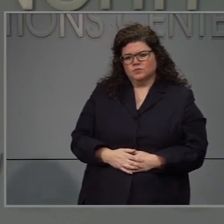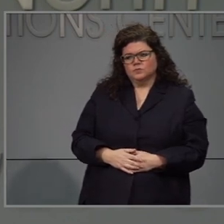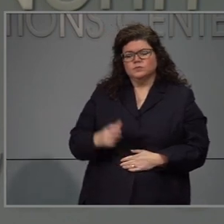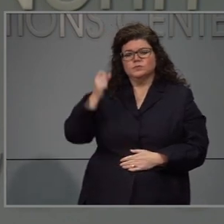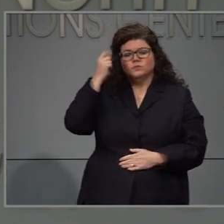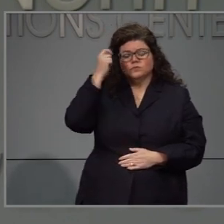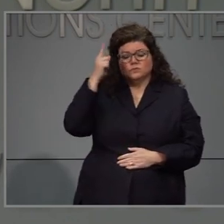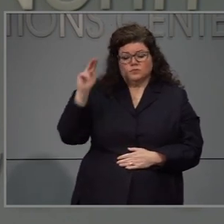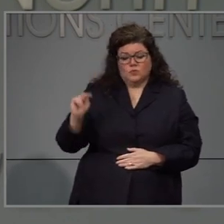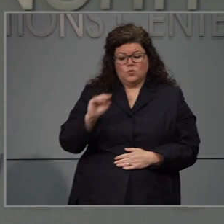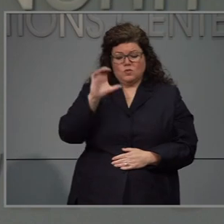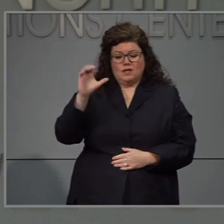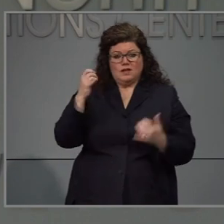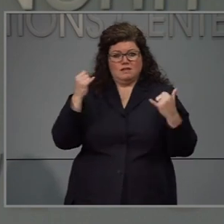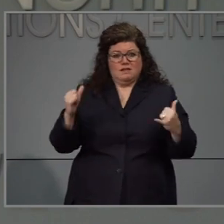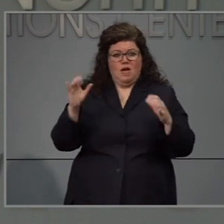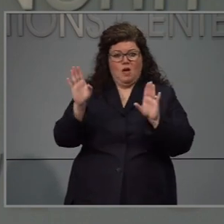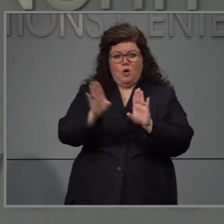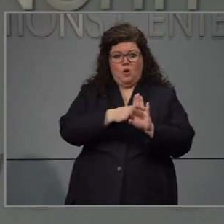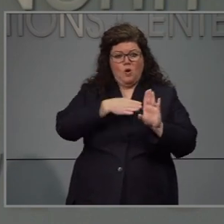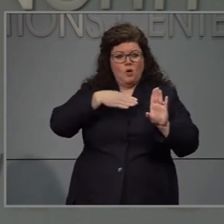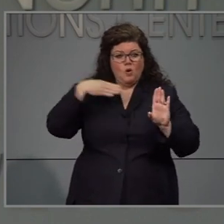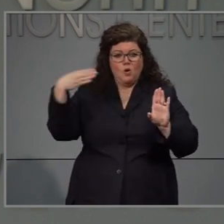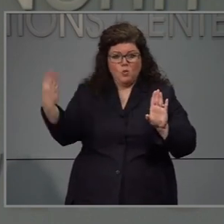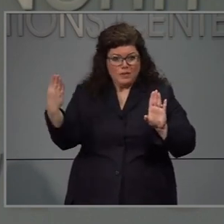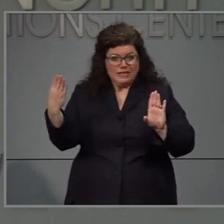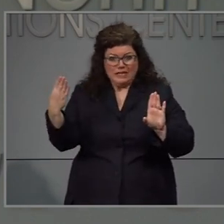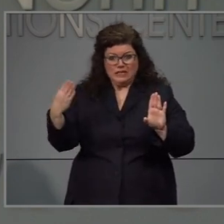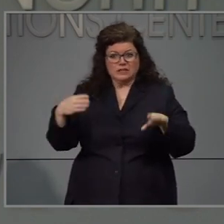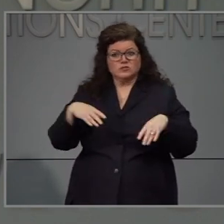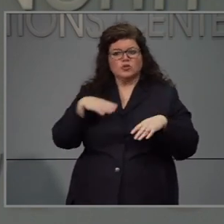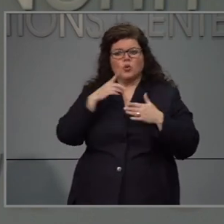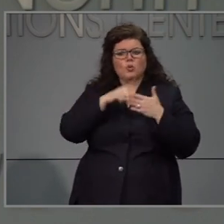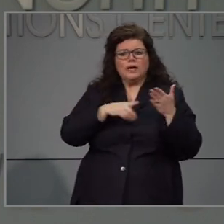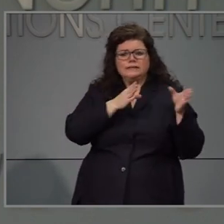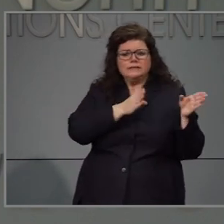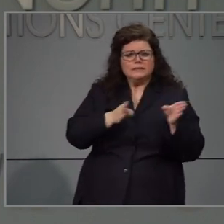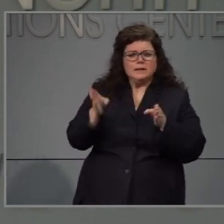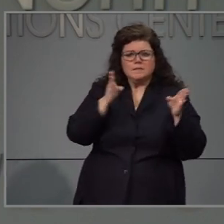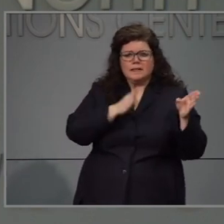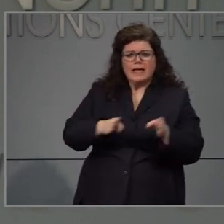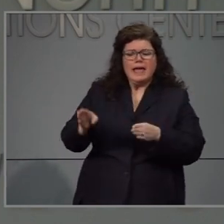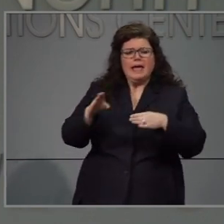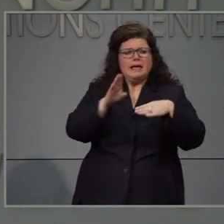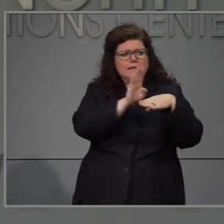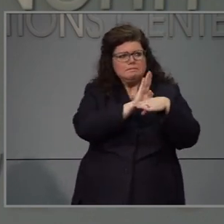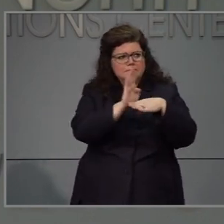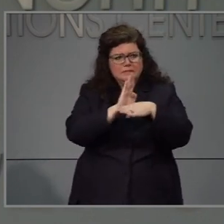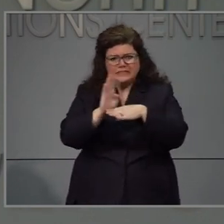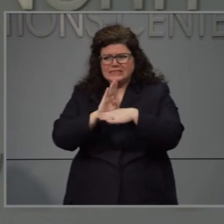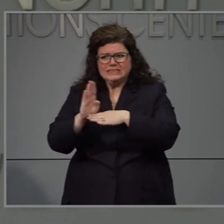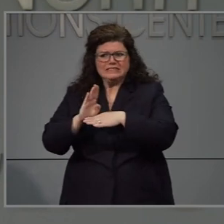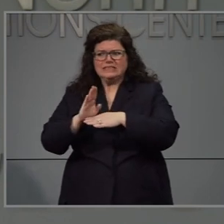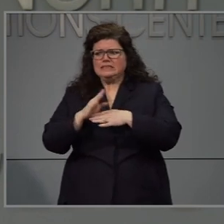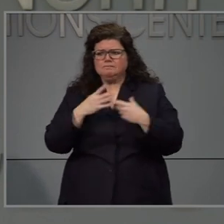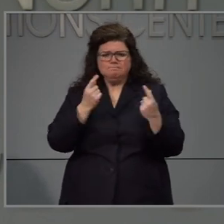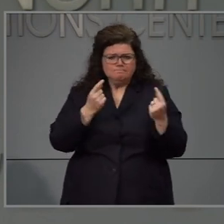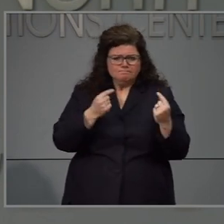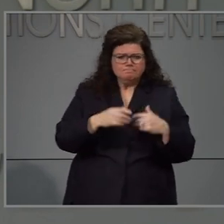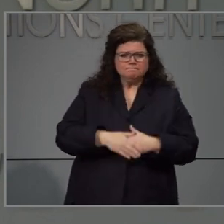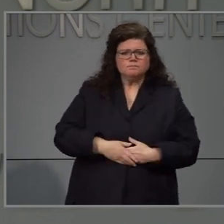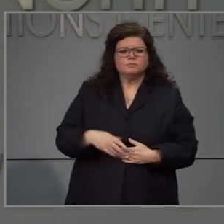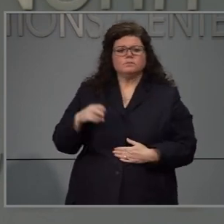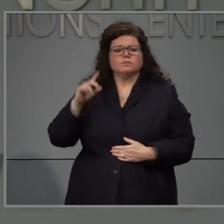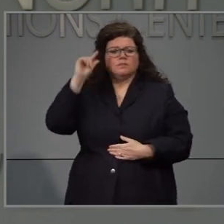¿Qué es lo que nosotros podemos esperar el día de hoy en la noche de qué es lo que va a pasar? Hemos de respuesta. Hemos tenido